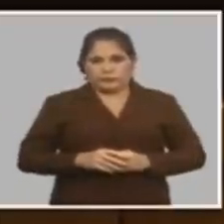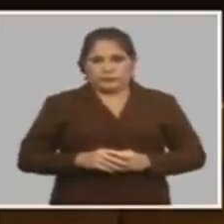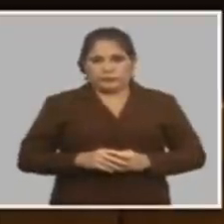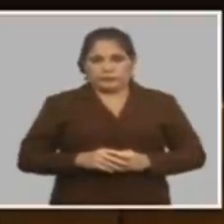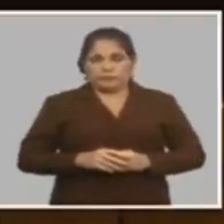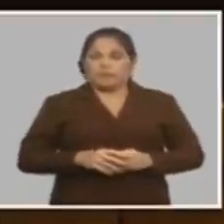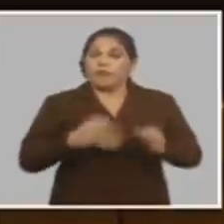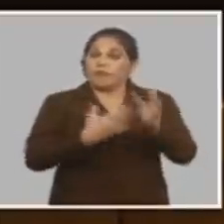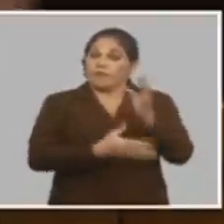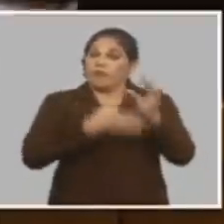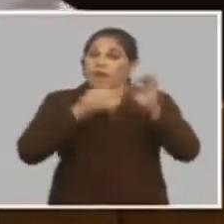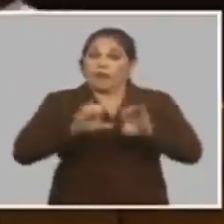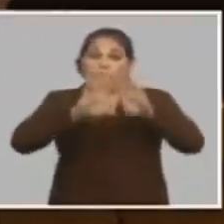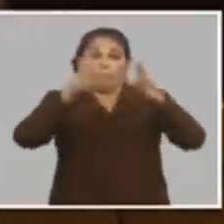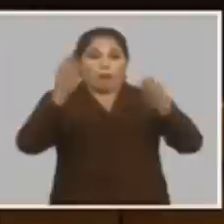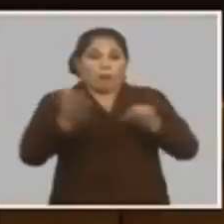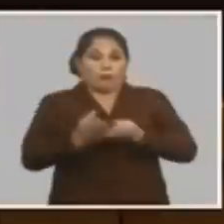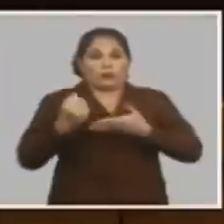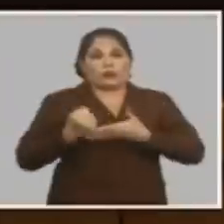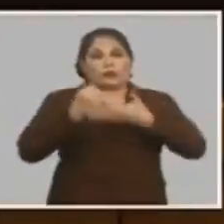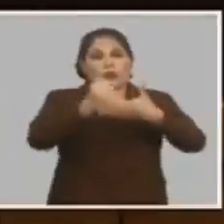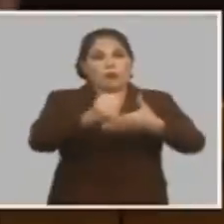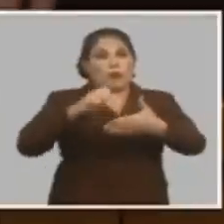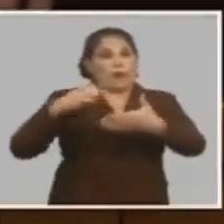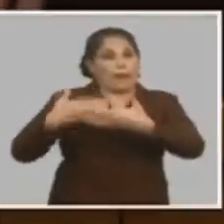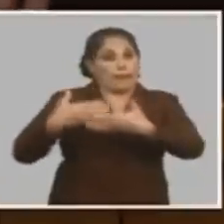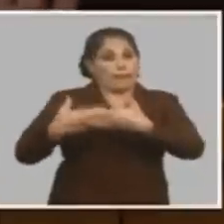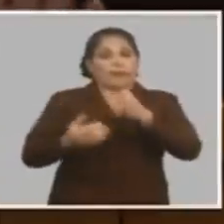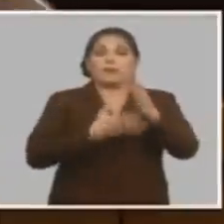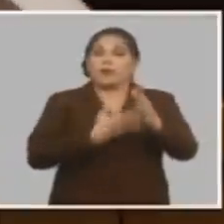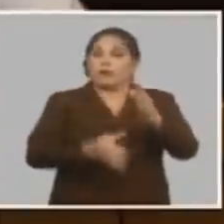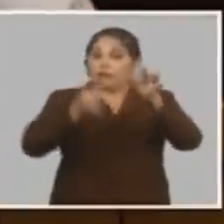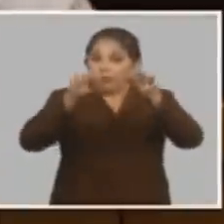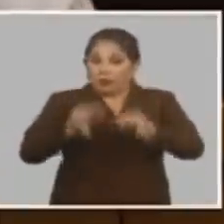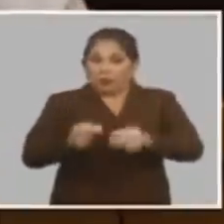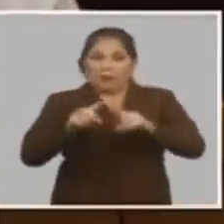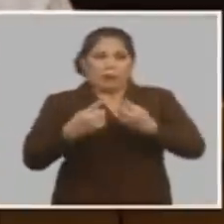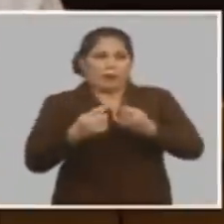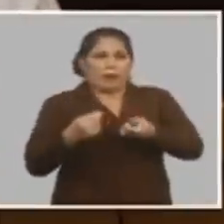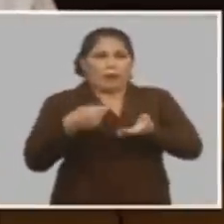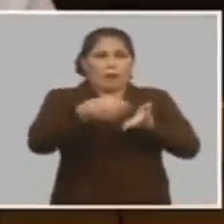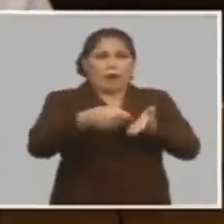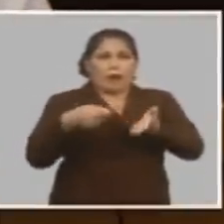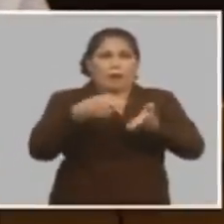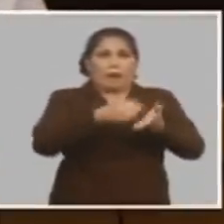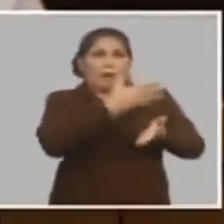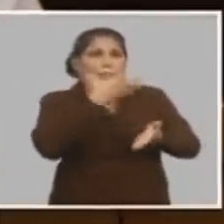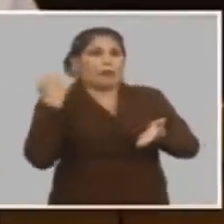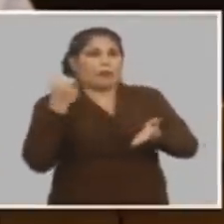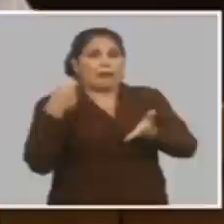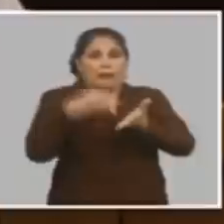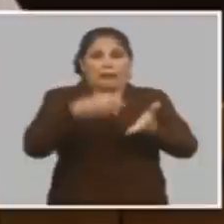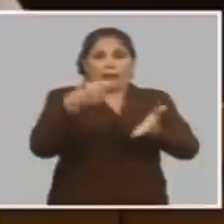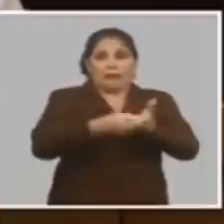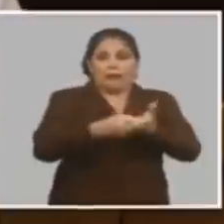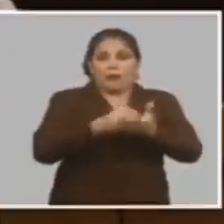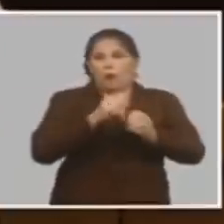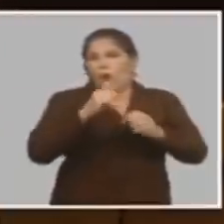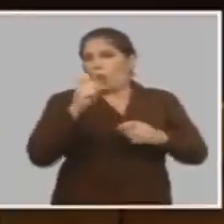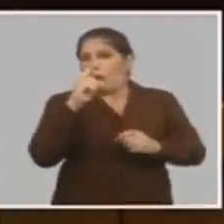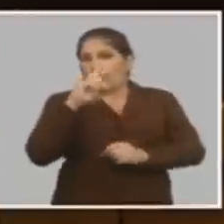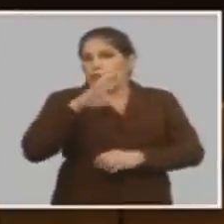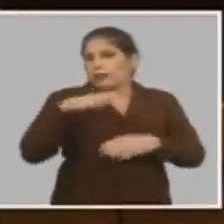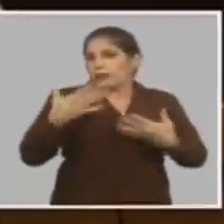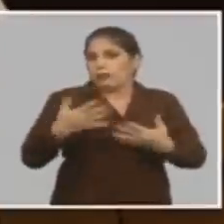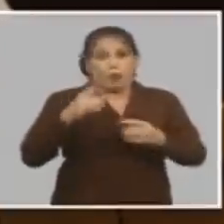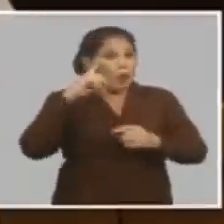es verdad que en el mundo se ayuda al sistema empresarial todo eso es verdad pero nadie financia pérdidas fondos perdidos y sin saber cuándo se termina eso